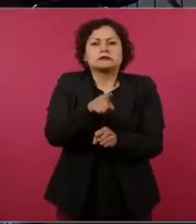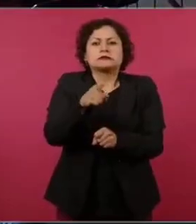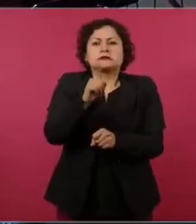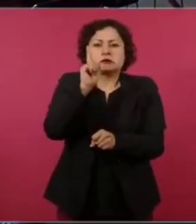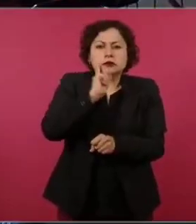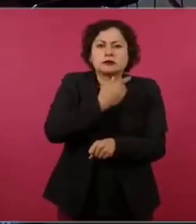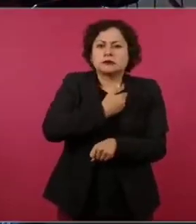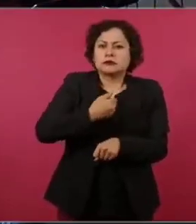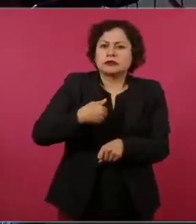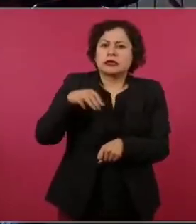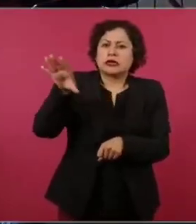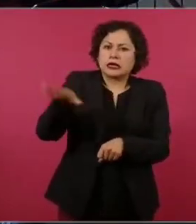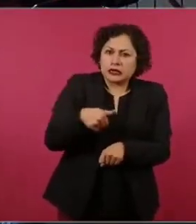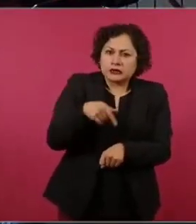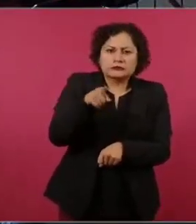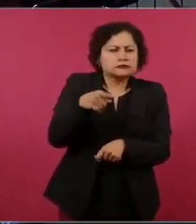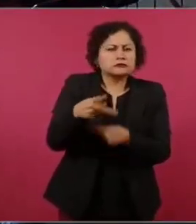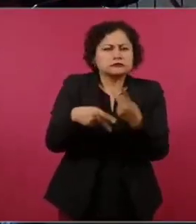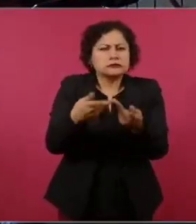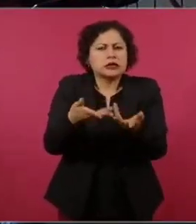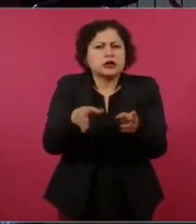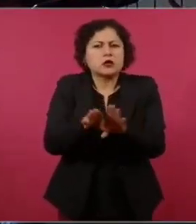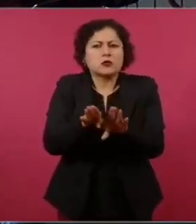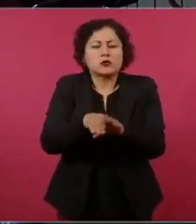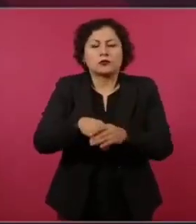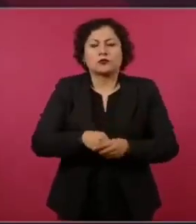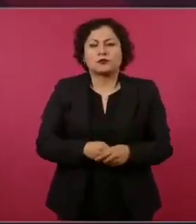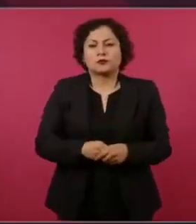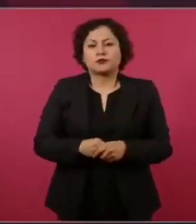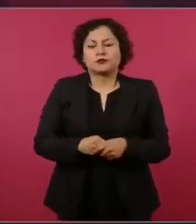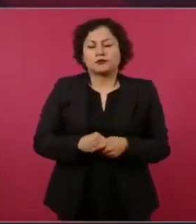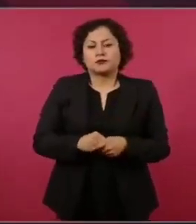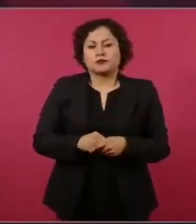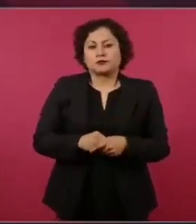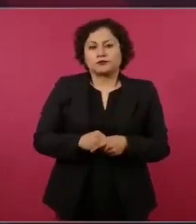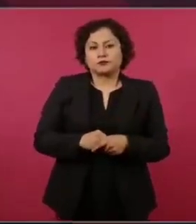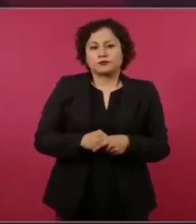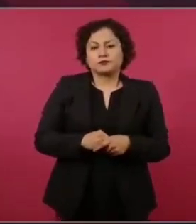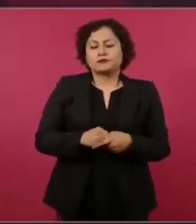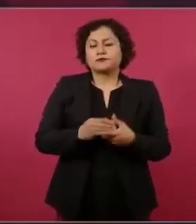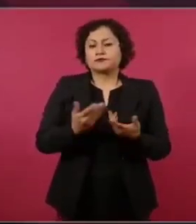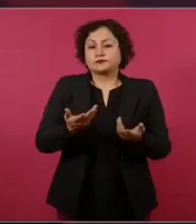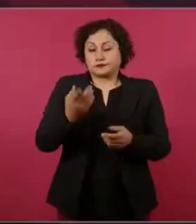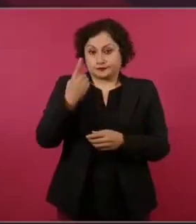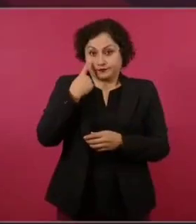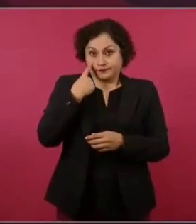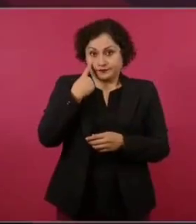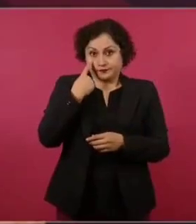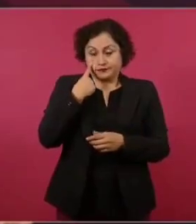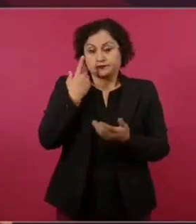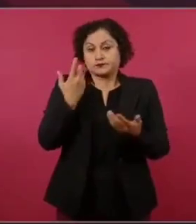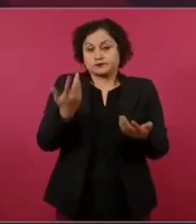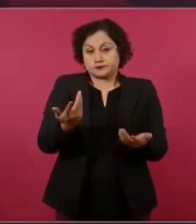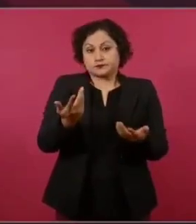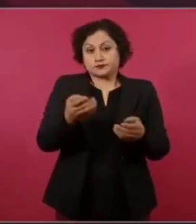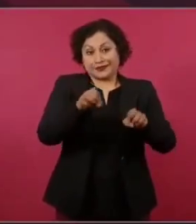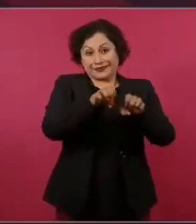Bueno, pues los adversarios nuestros,